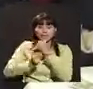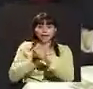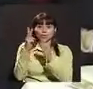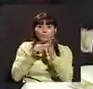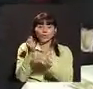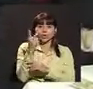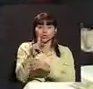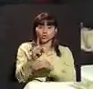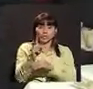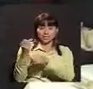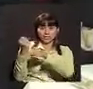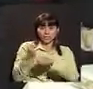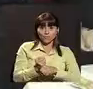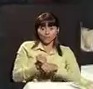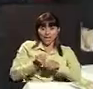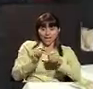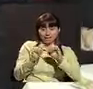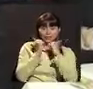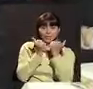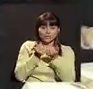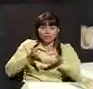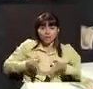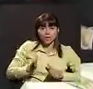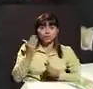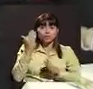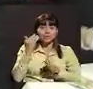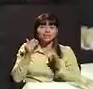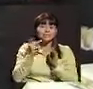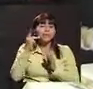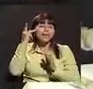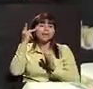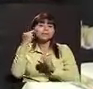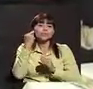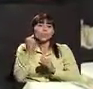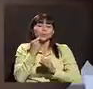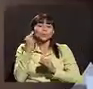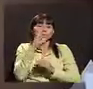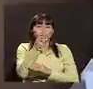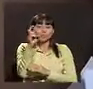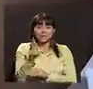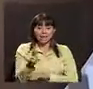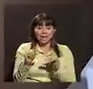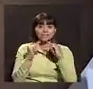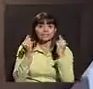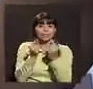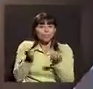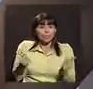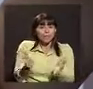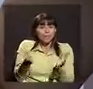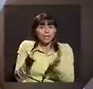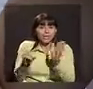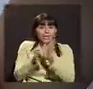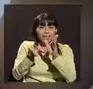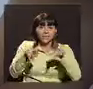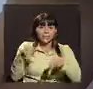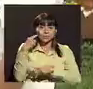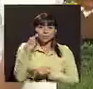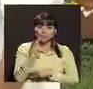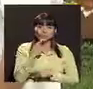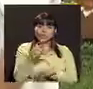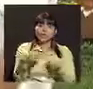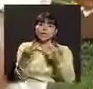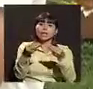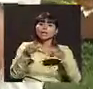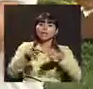como desde el 2012 se funda la Asociación de Hijos Oyentes de Padres Sordos de Costa Rica, un grupo que promueve la identidad de la persona sorda,